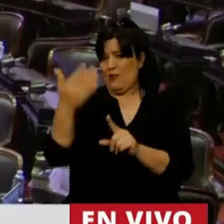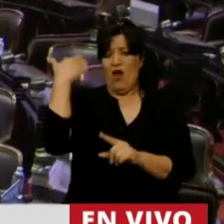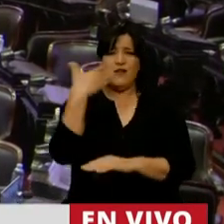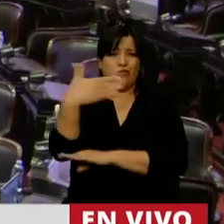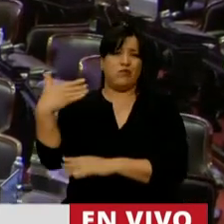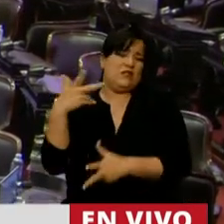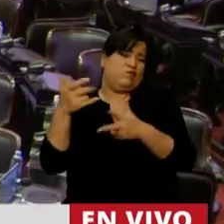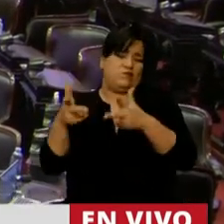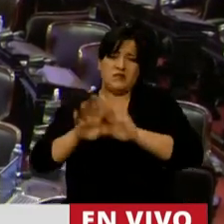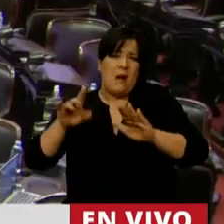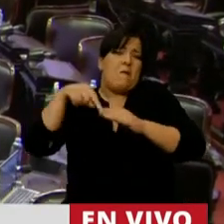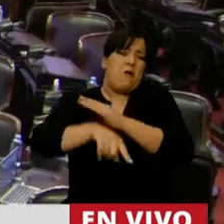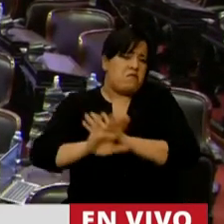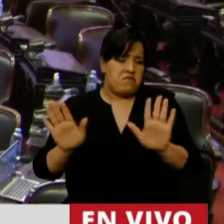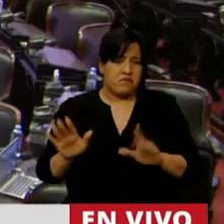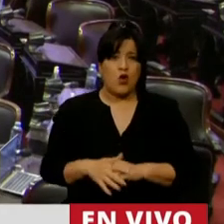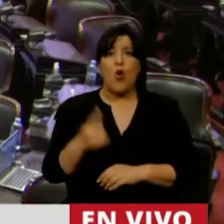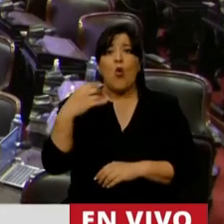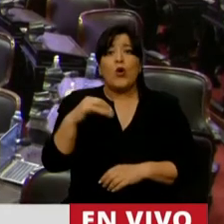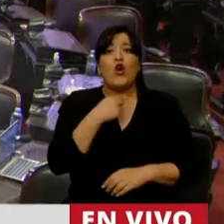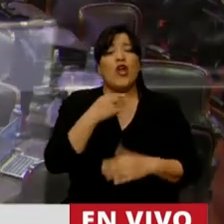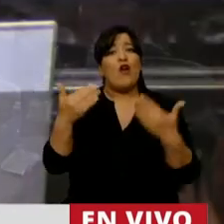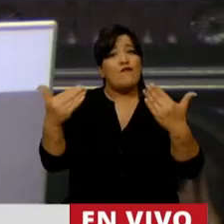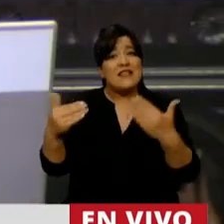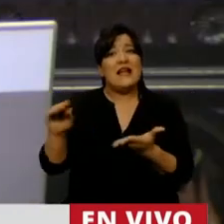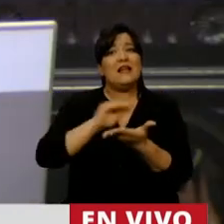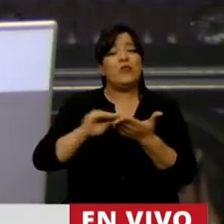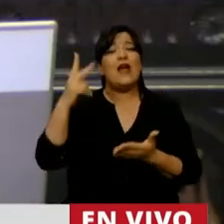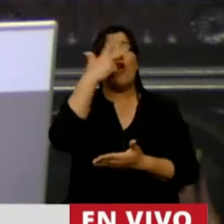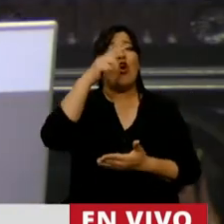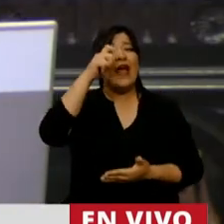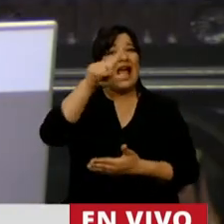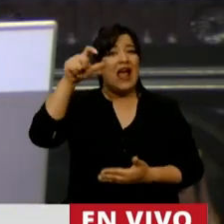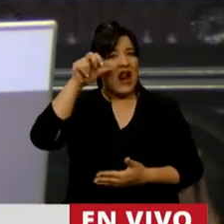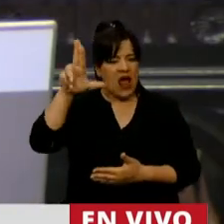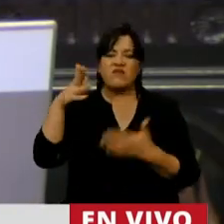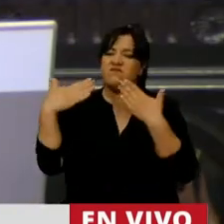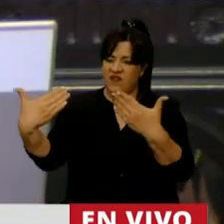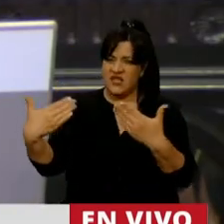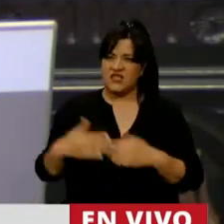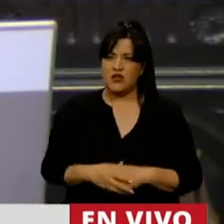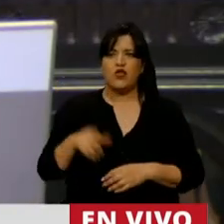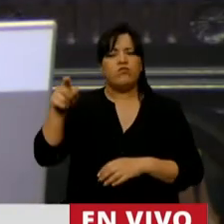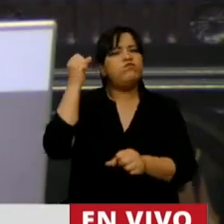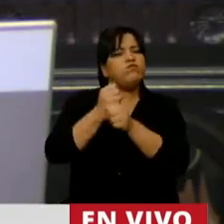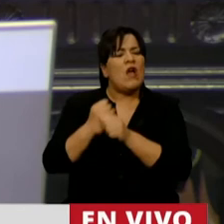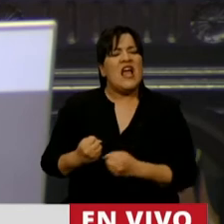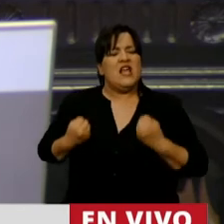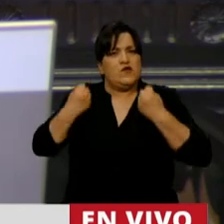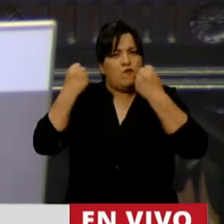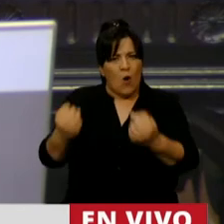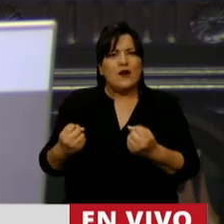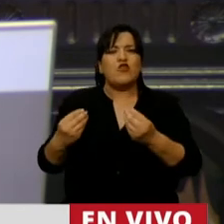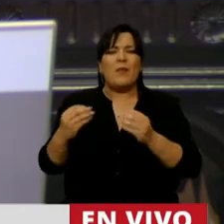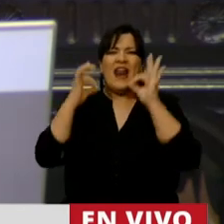acá, así que no voy a andar en eso. Lo único que quiero felicitar al diputado Heller, porque estuvo haciendo un gran esfuerzo